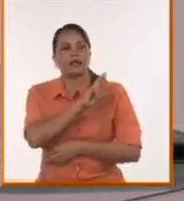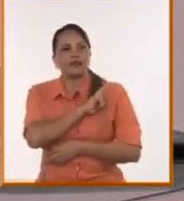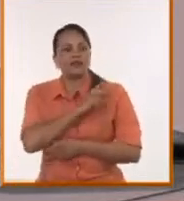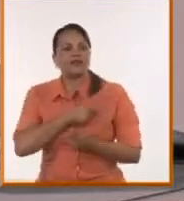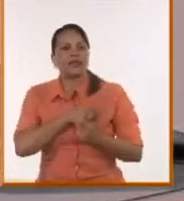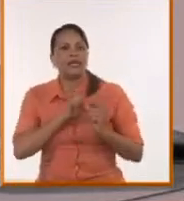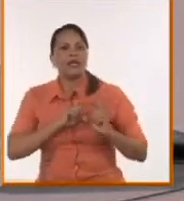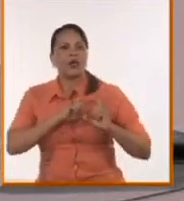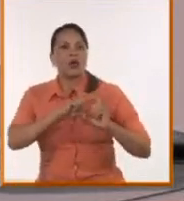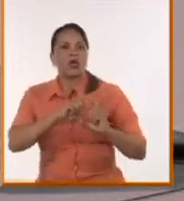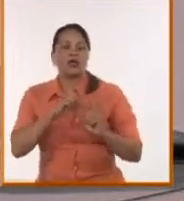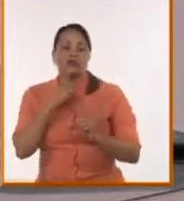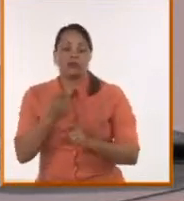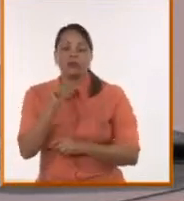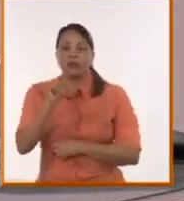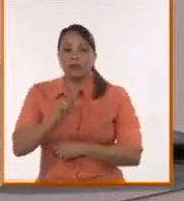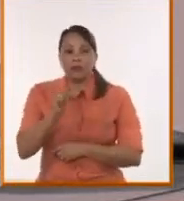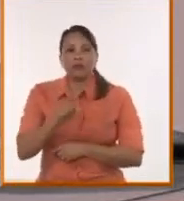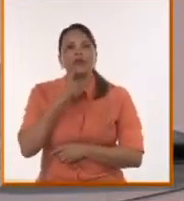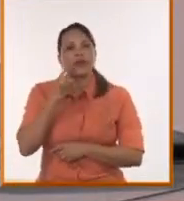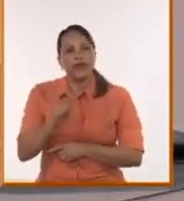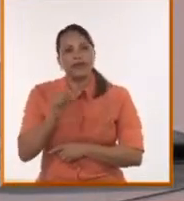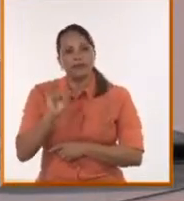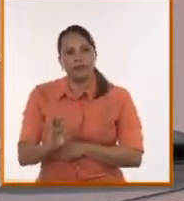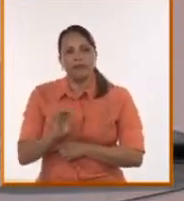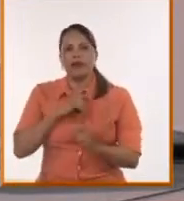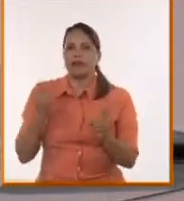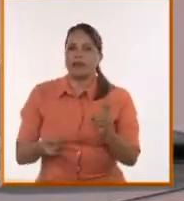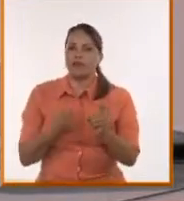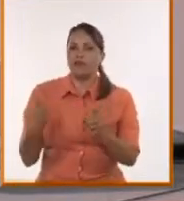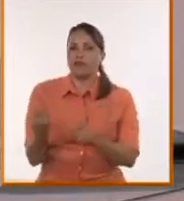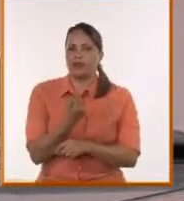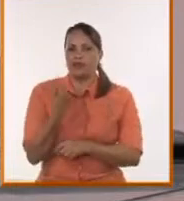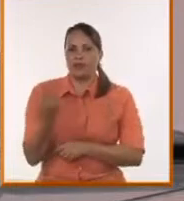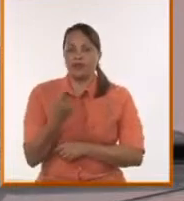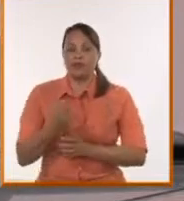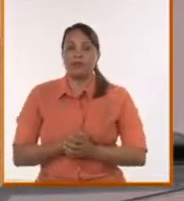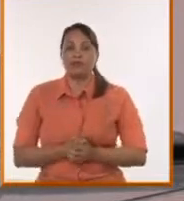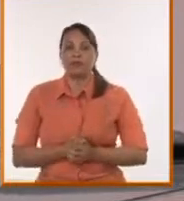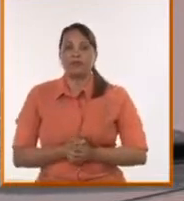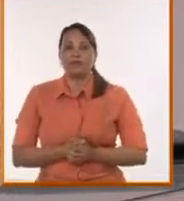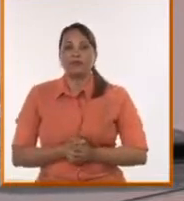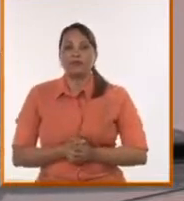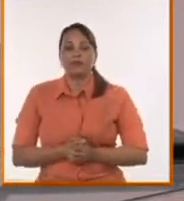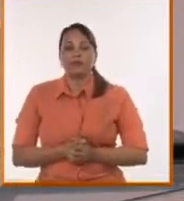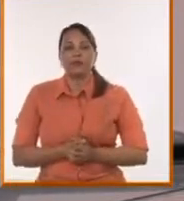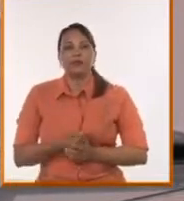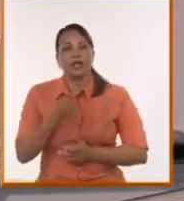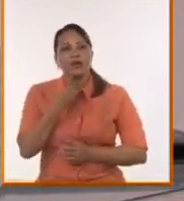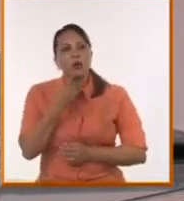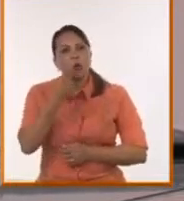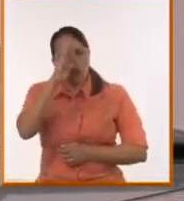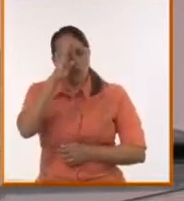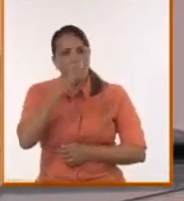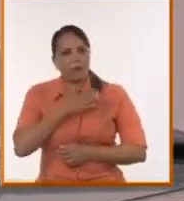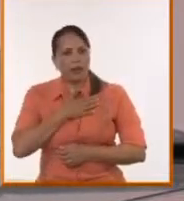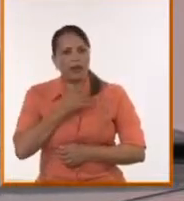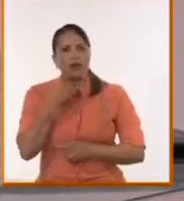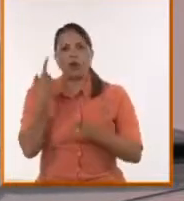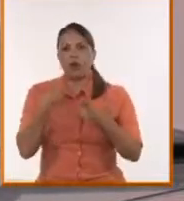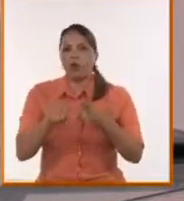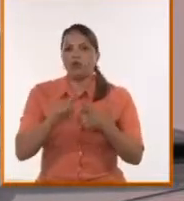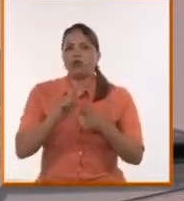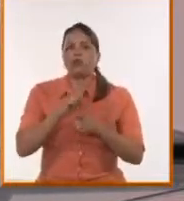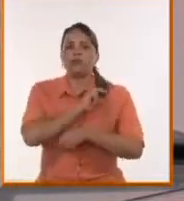personas. Ahí está uno de los grandes desafíos que tenemos nosotros. Y si hay un país que puede mostrar también lo que eso